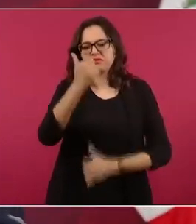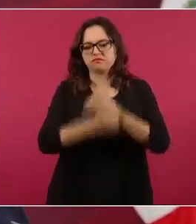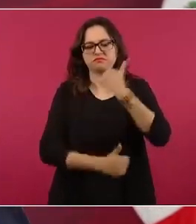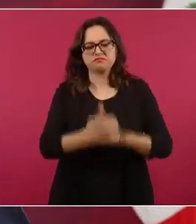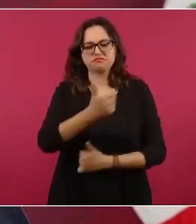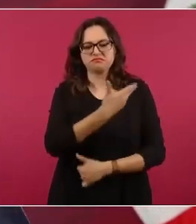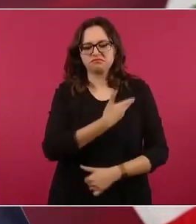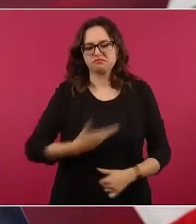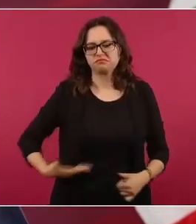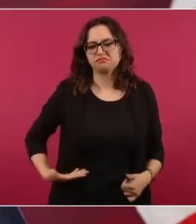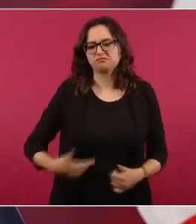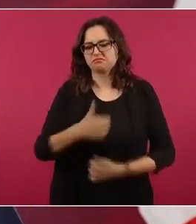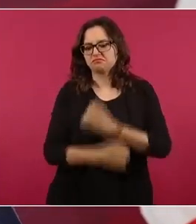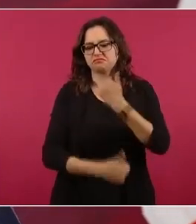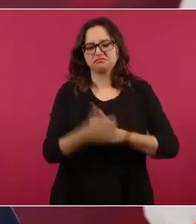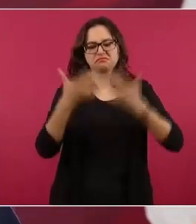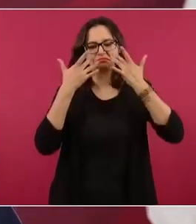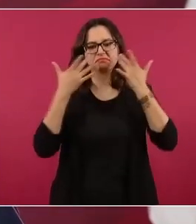candidato.